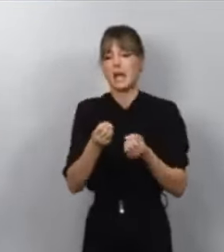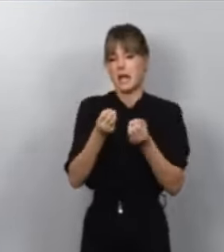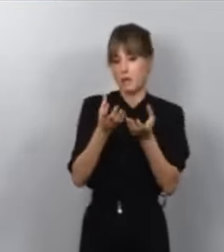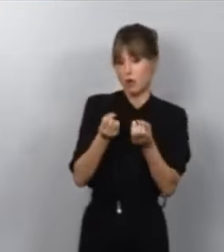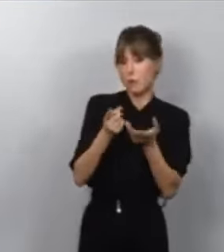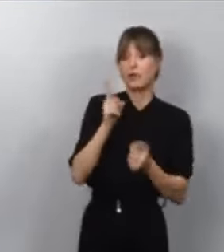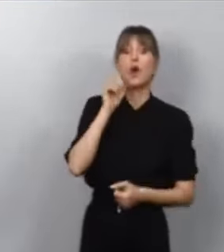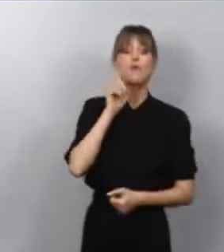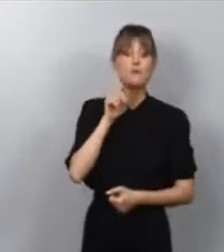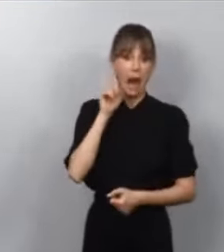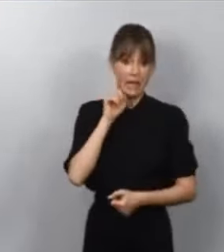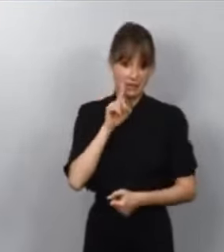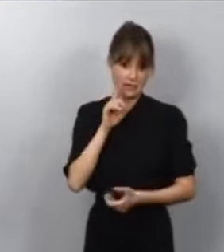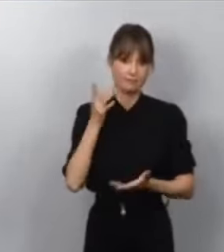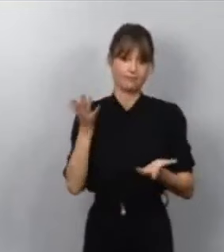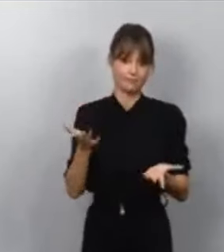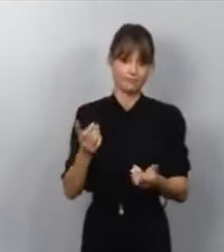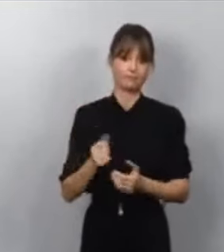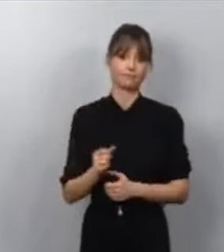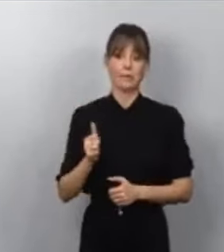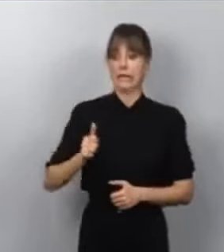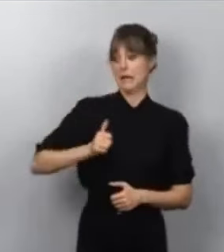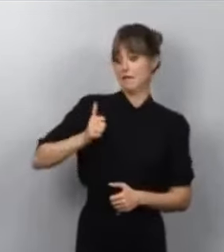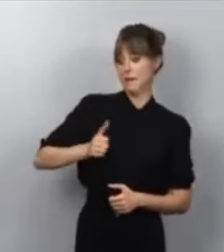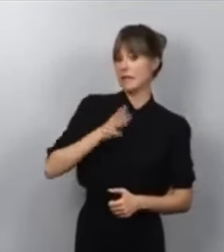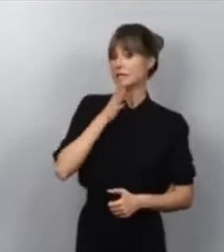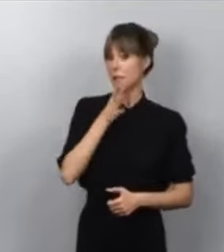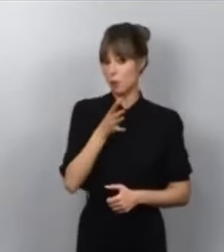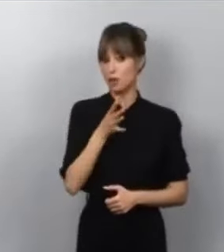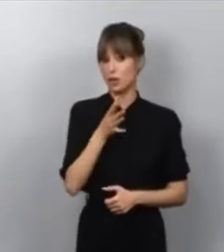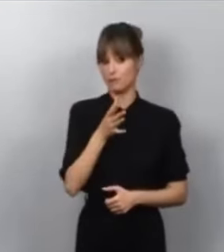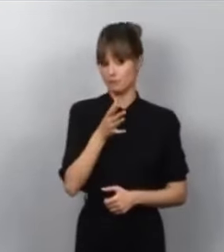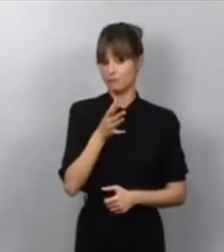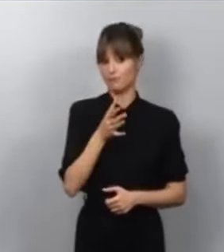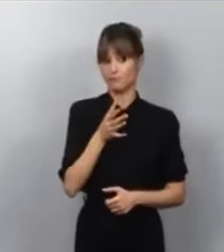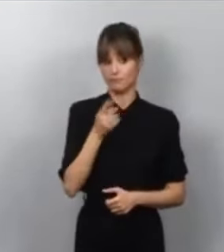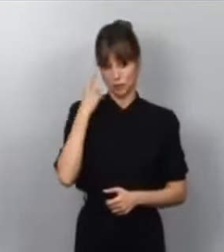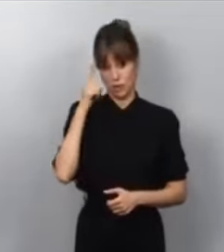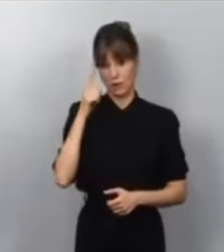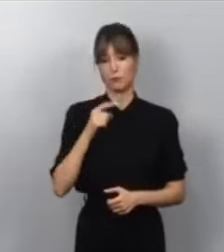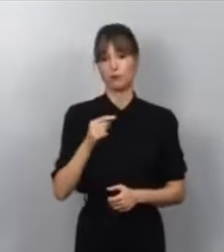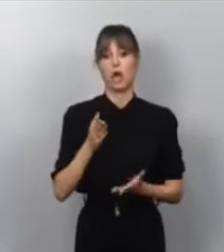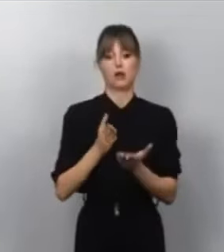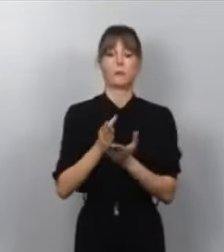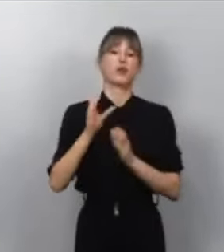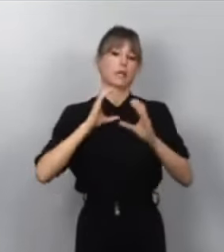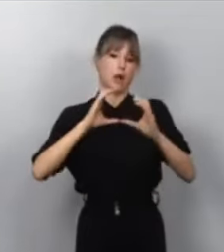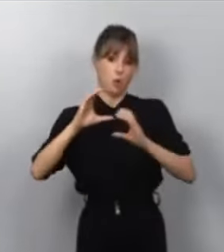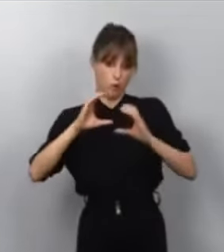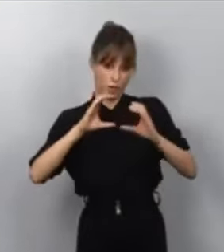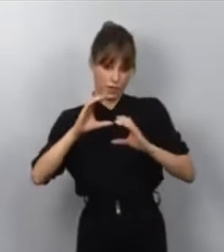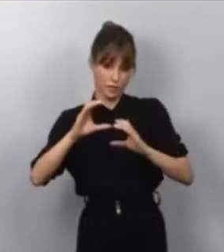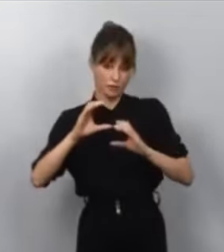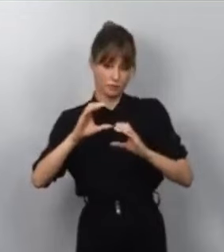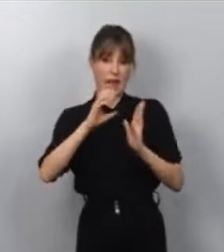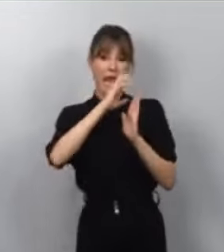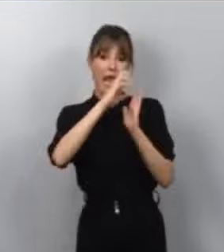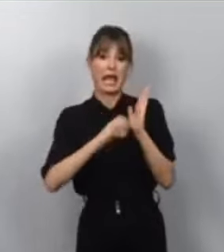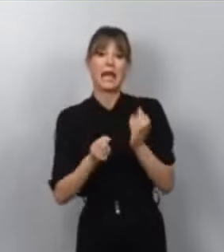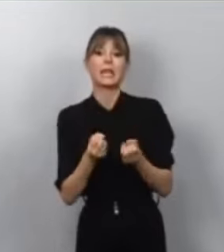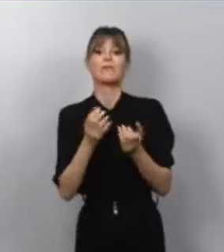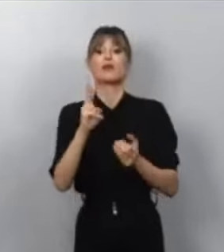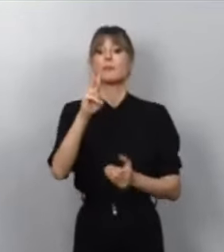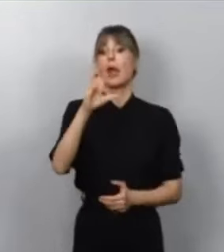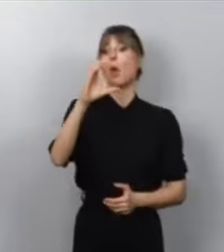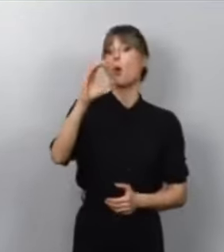falsas. Y le digo que son falsas porque así lo hemos podido conocer también, a través de los medios de comunicación, por ese informe de la